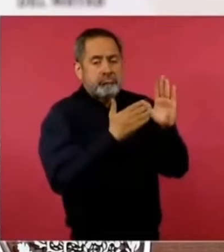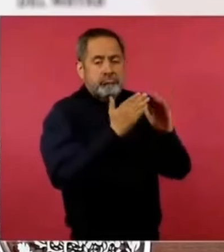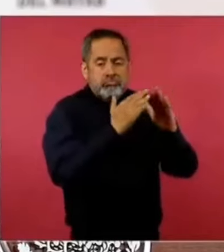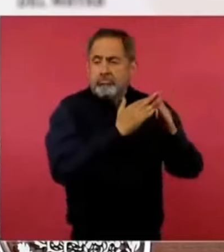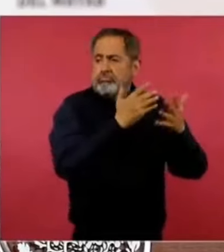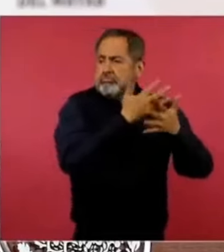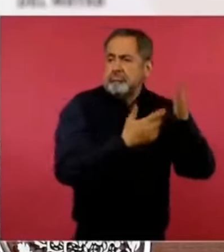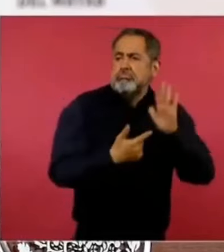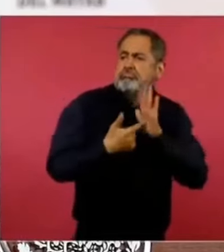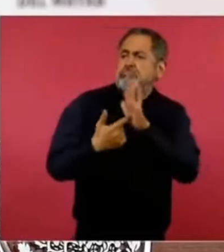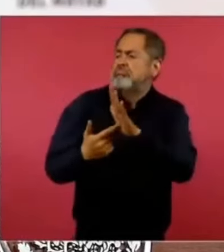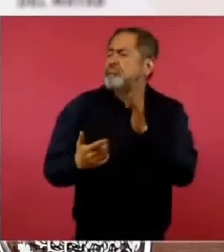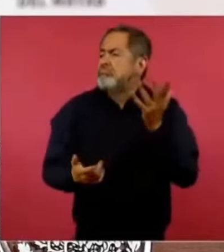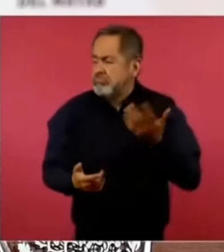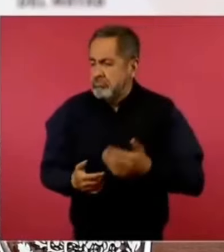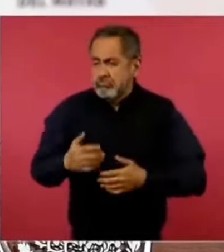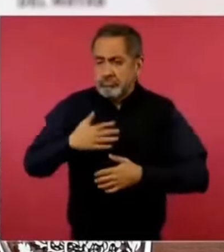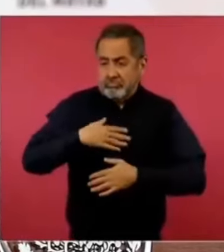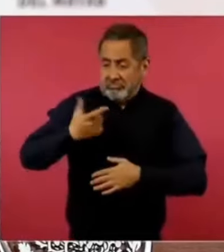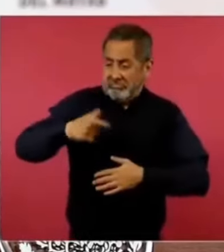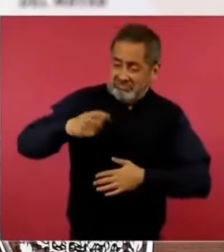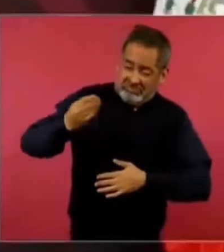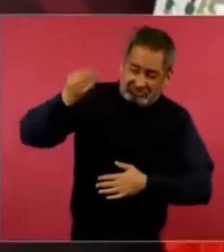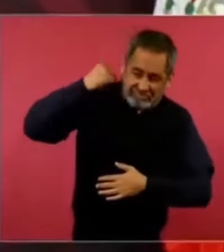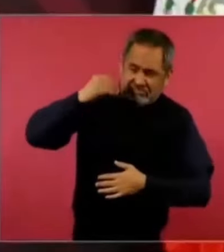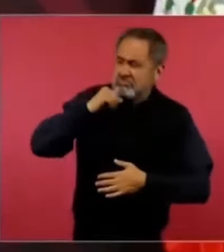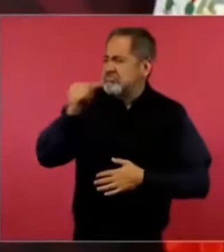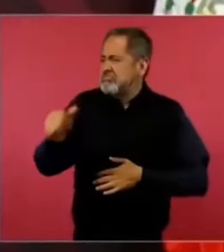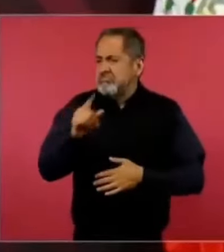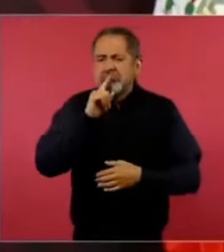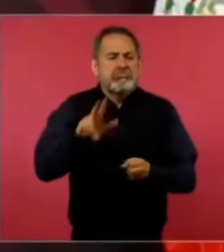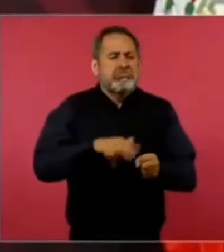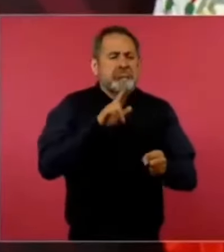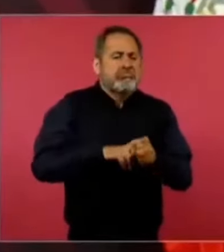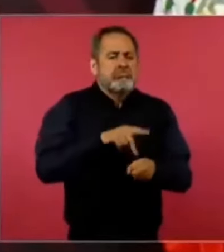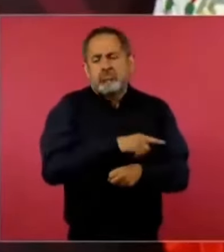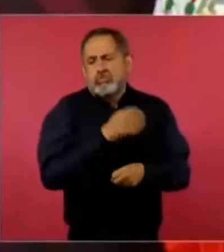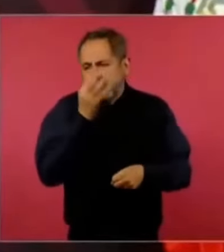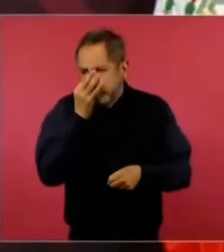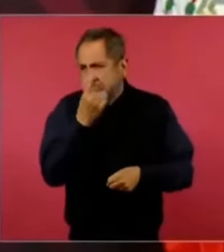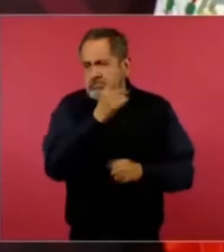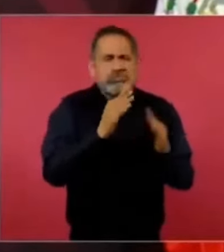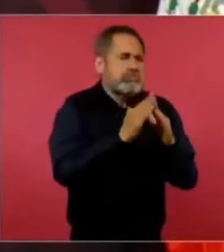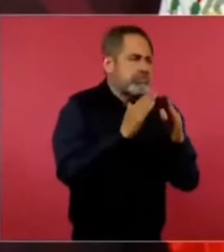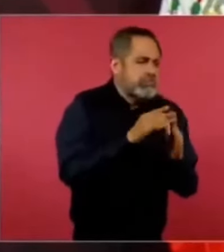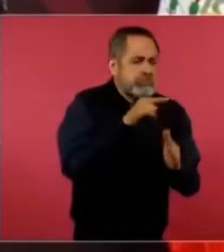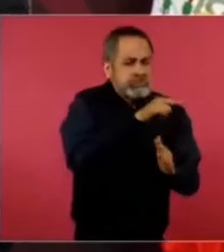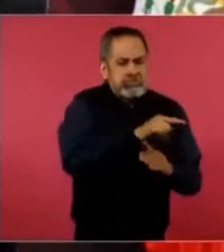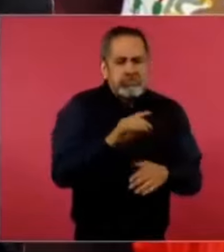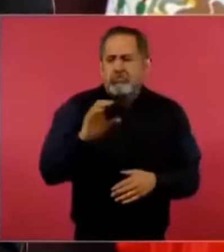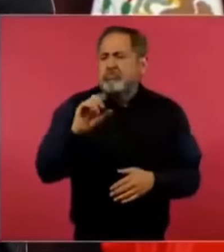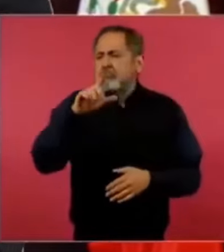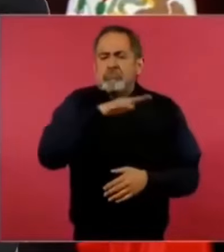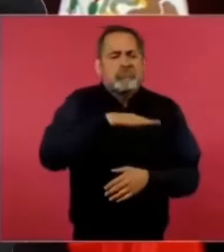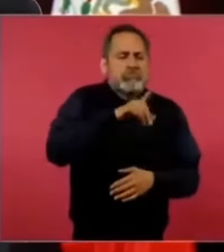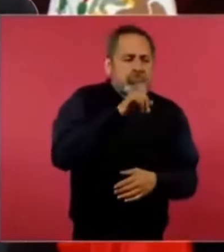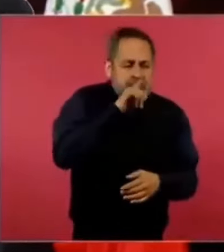Tengo, una casa en una colonia